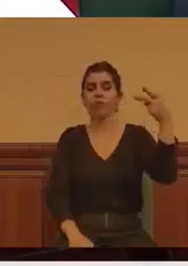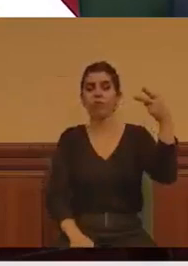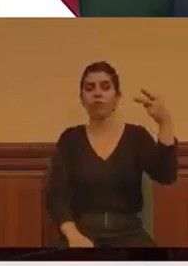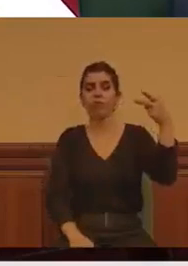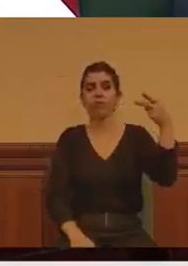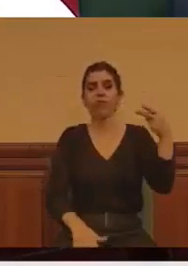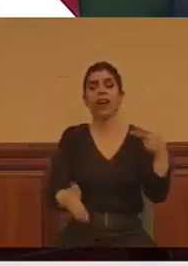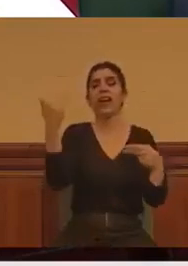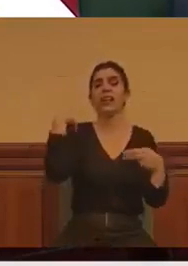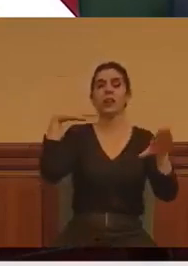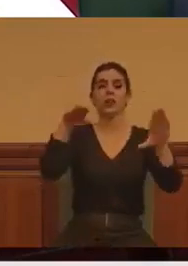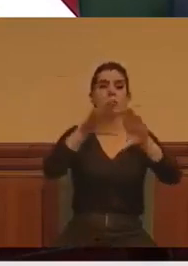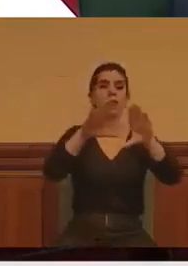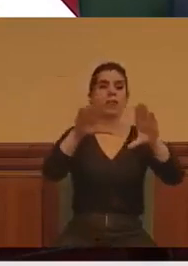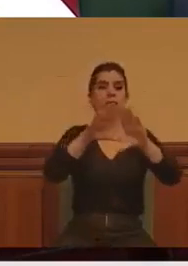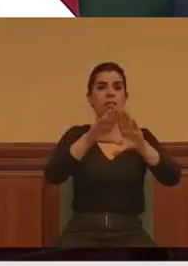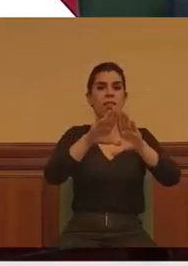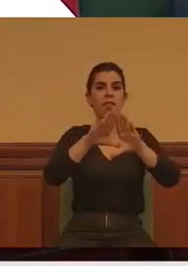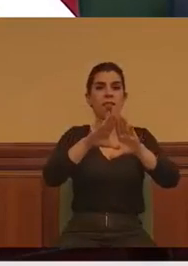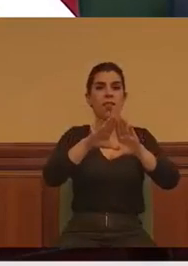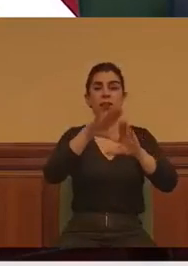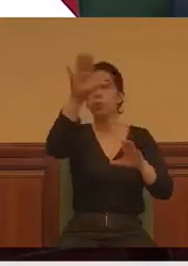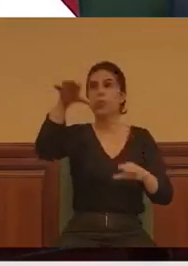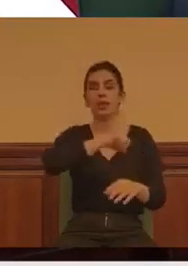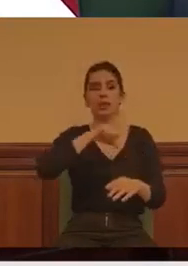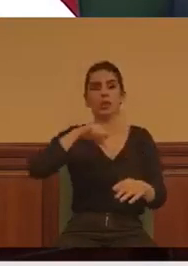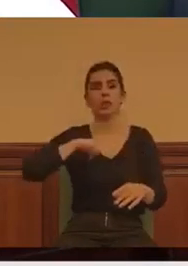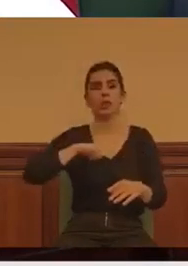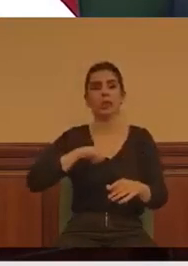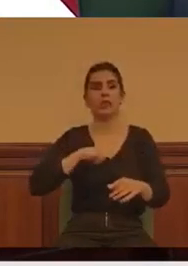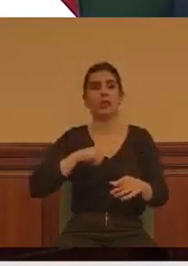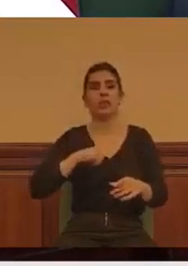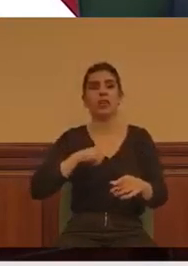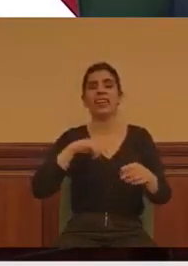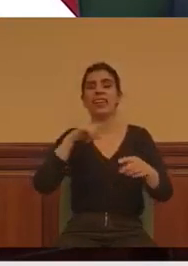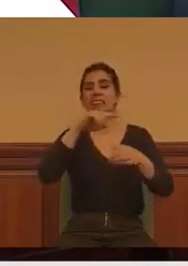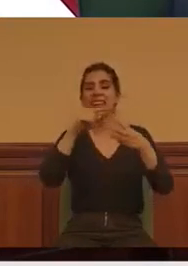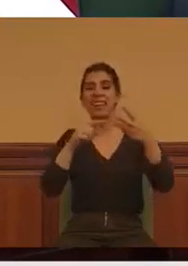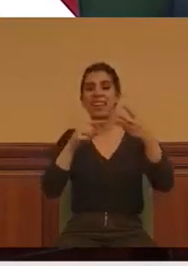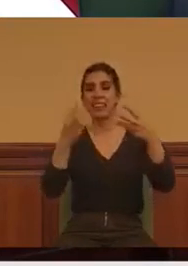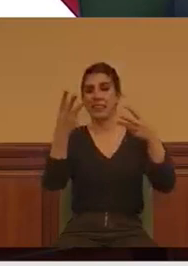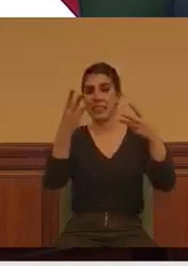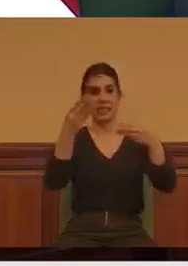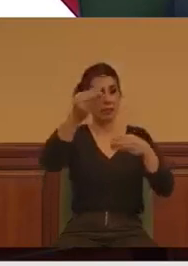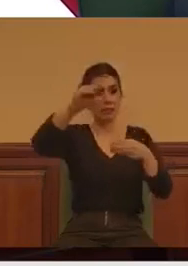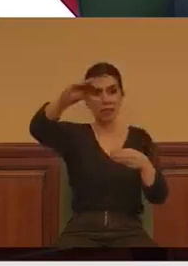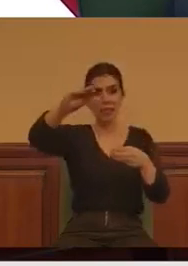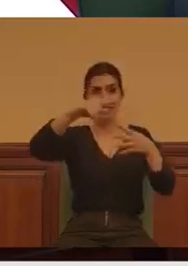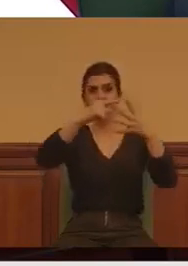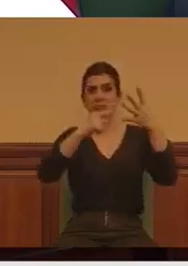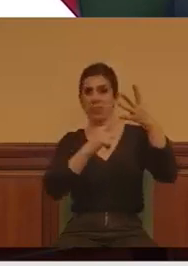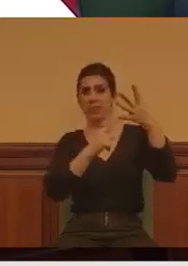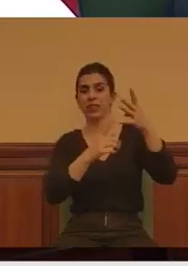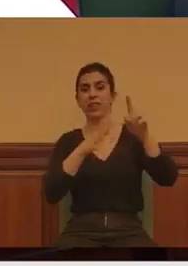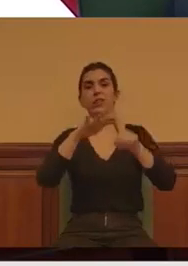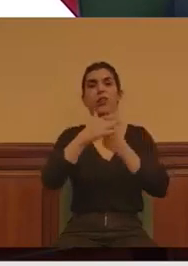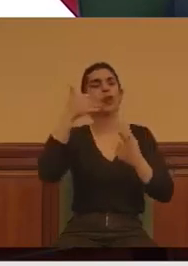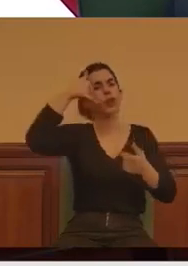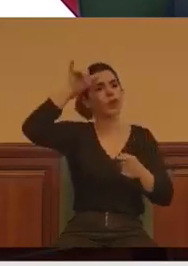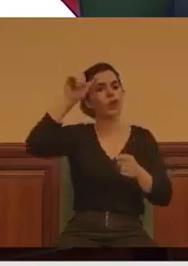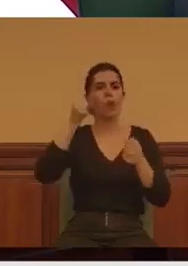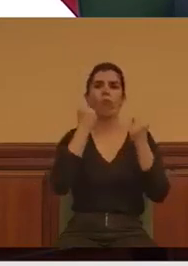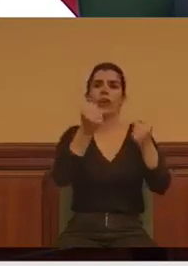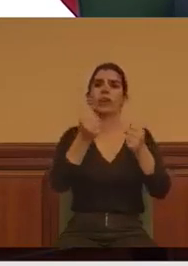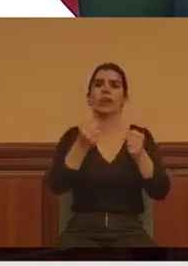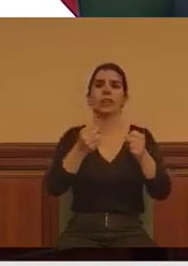una de las pocas comunidades autónomas, junto con otras tres, que no había salido de la situación de riesgo extremo. No